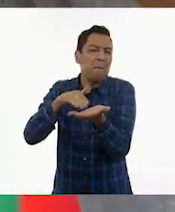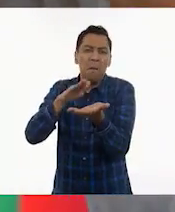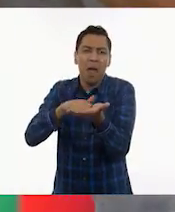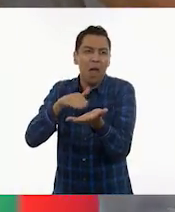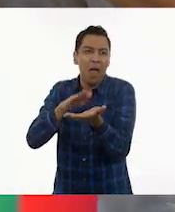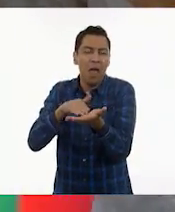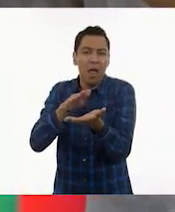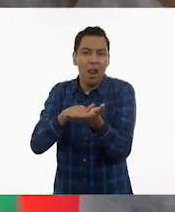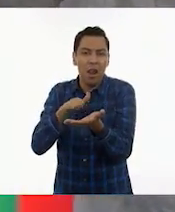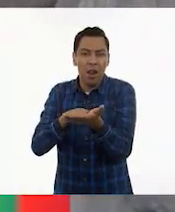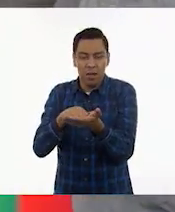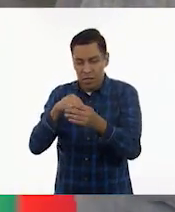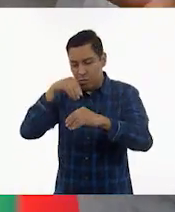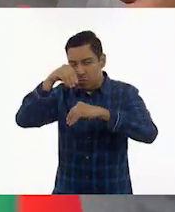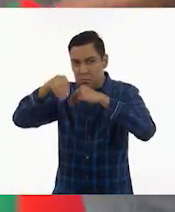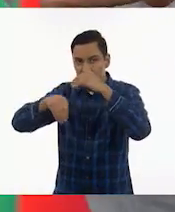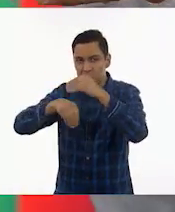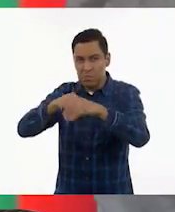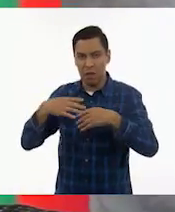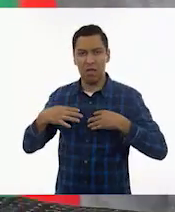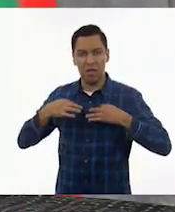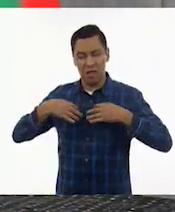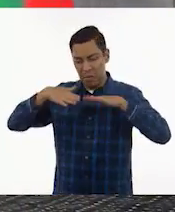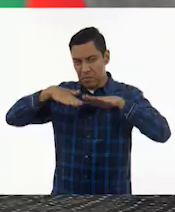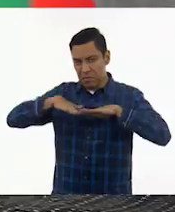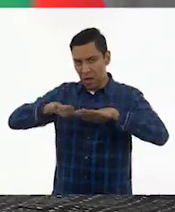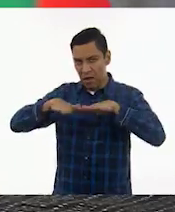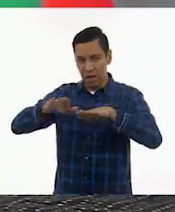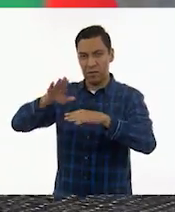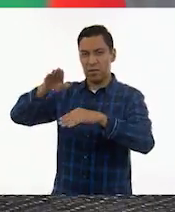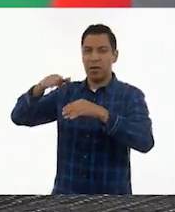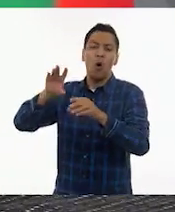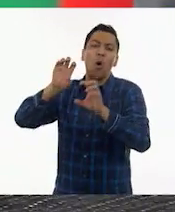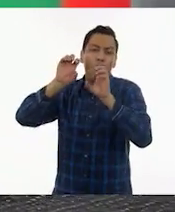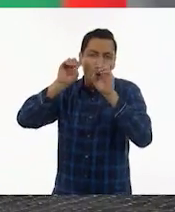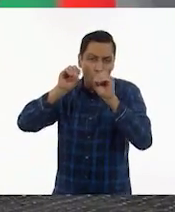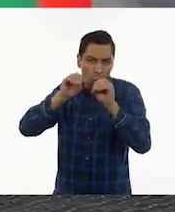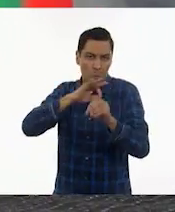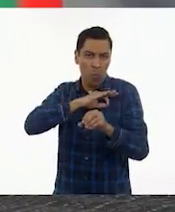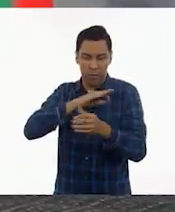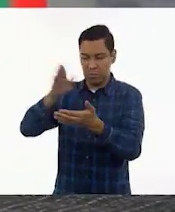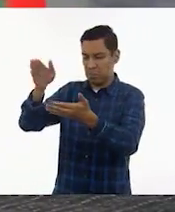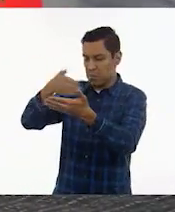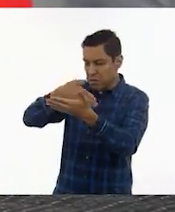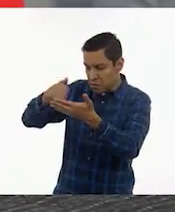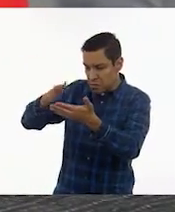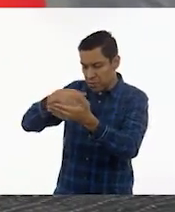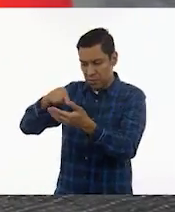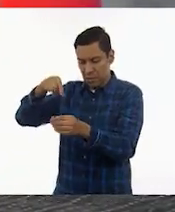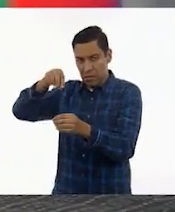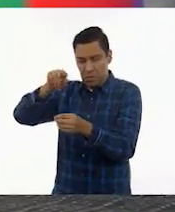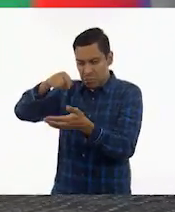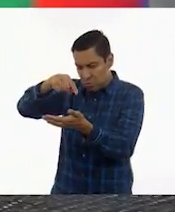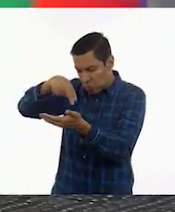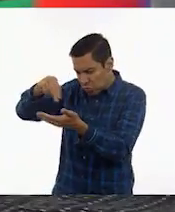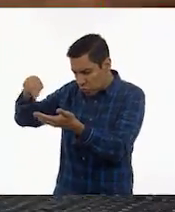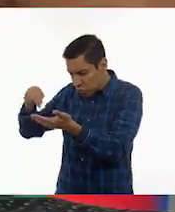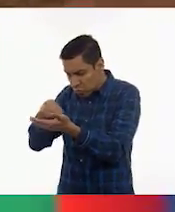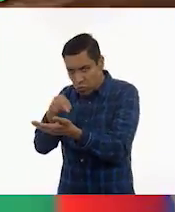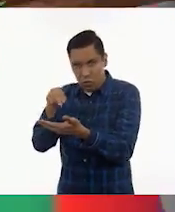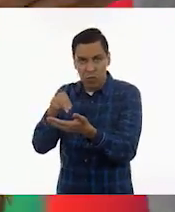cubierta de tela, pero también la pueden pintar. Y con cositas que se encuentra uno en la casa.